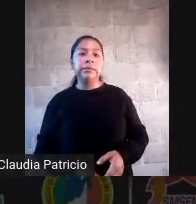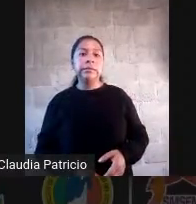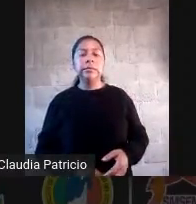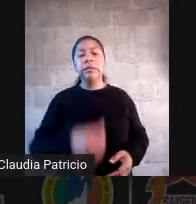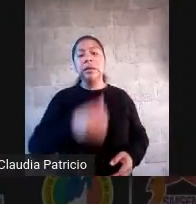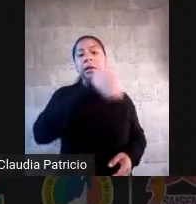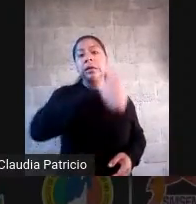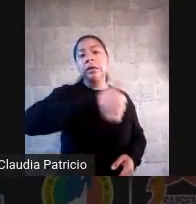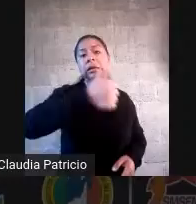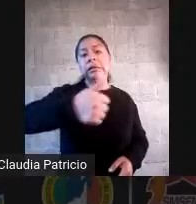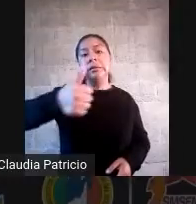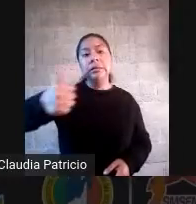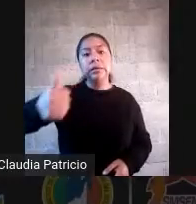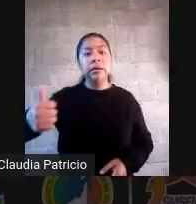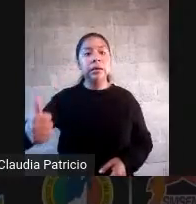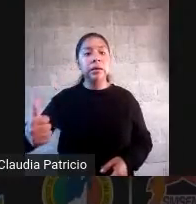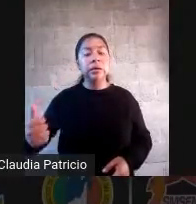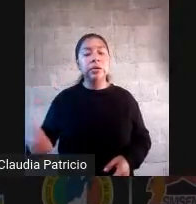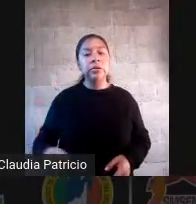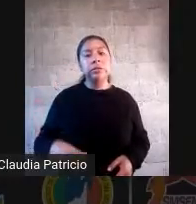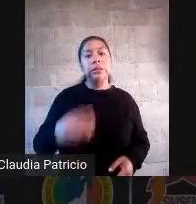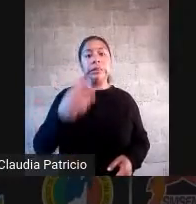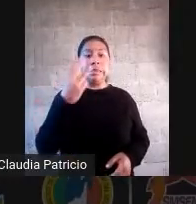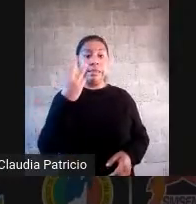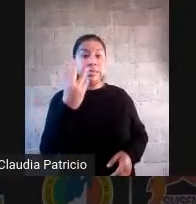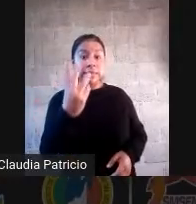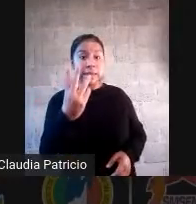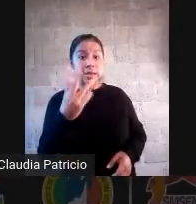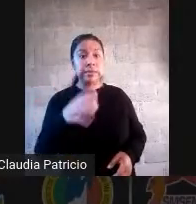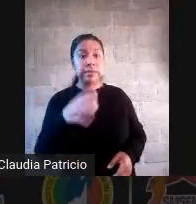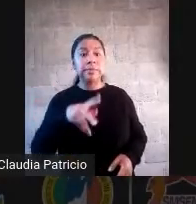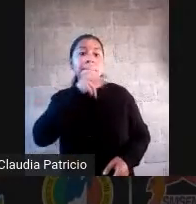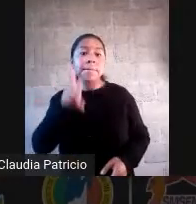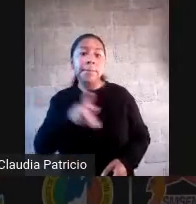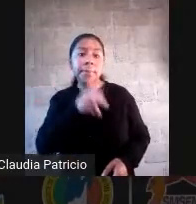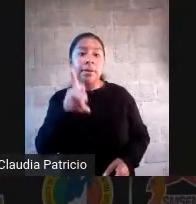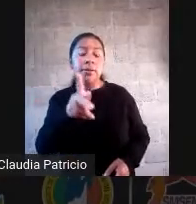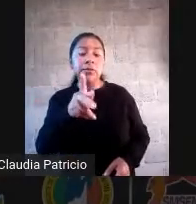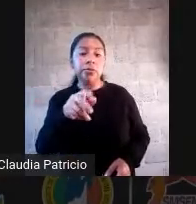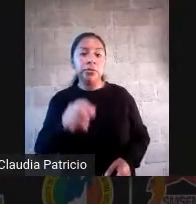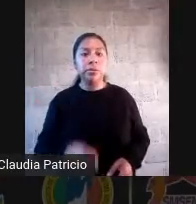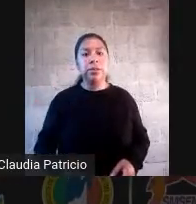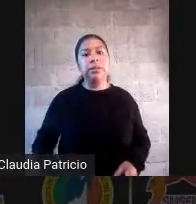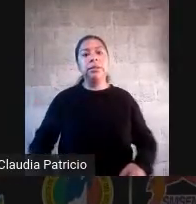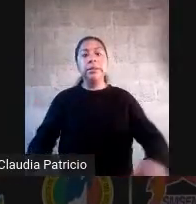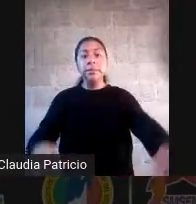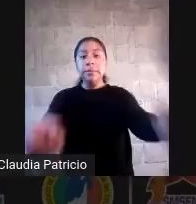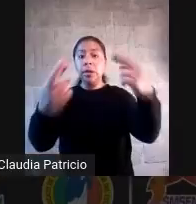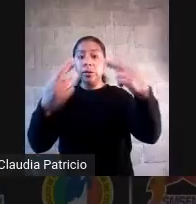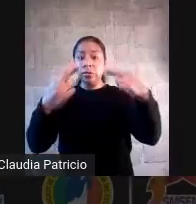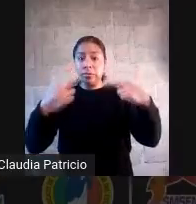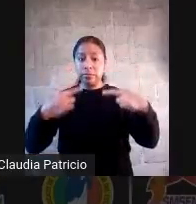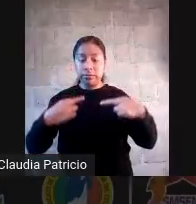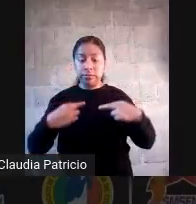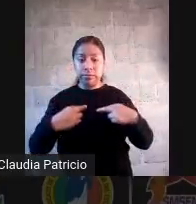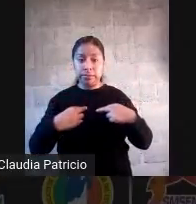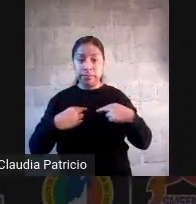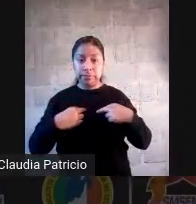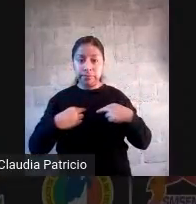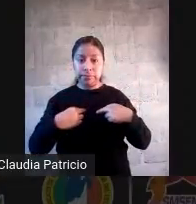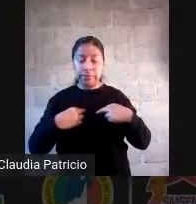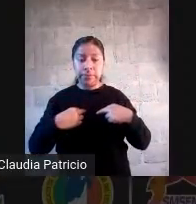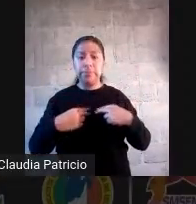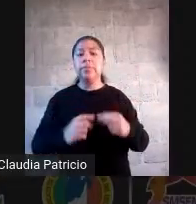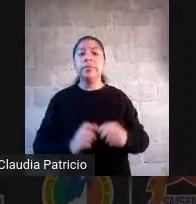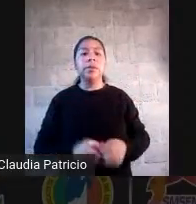tres preguntas de lo que no entendió del examen y me lo va a hacer llegar, pues ya sea, ahora sí, por telegrama,